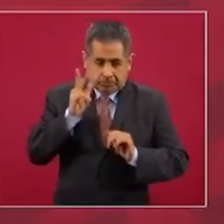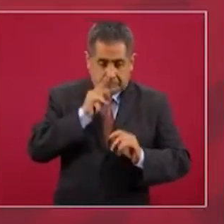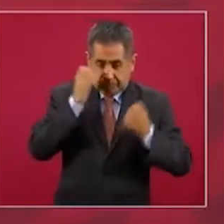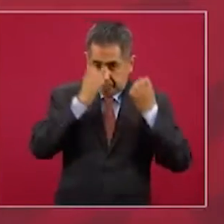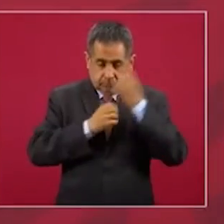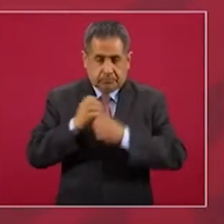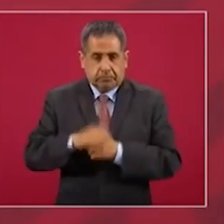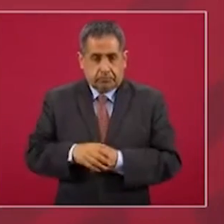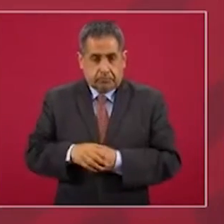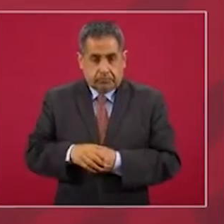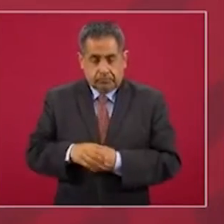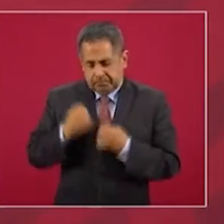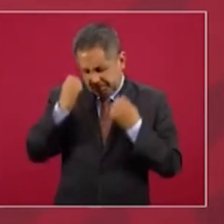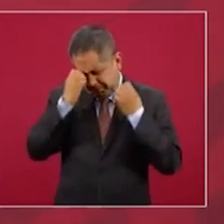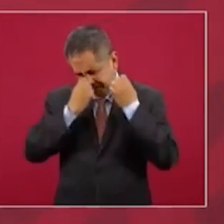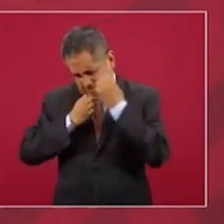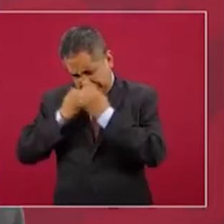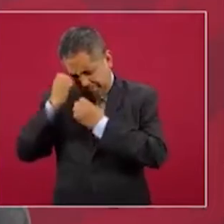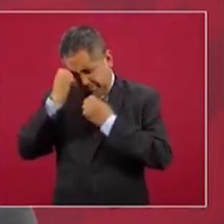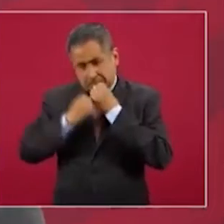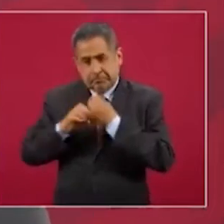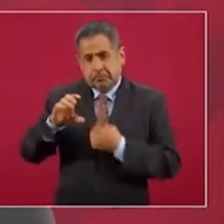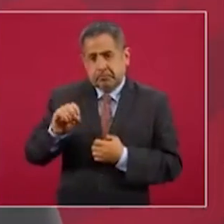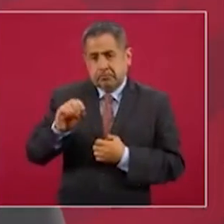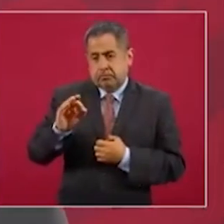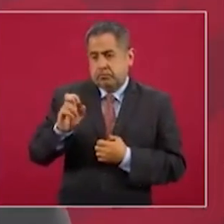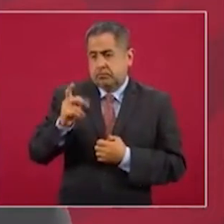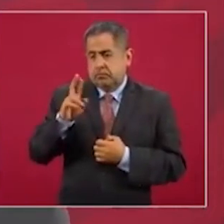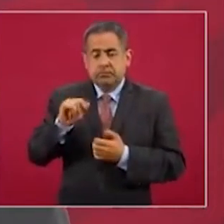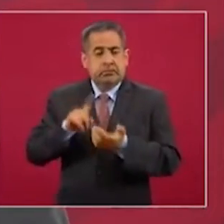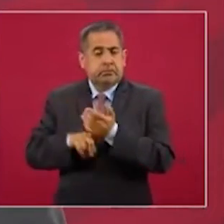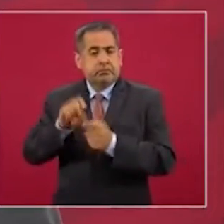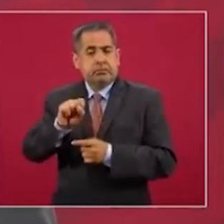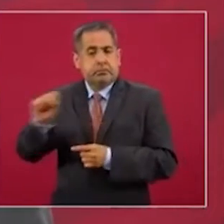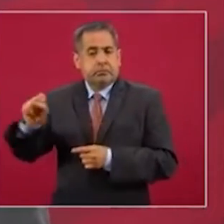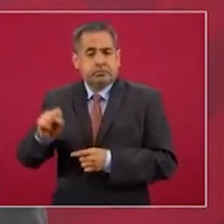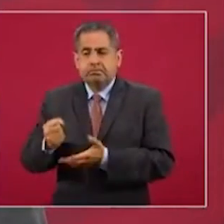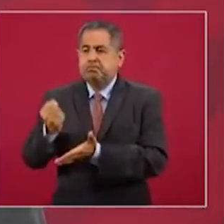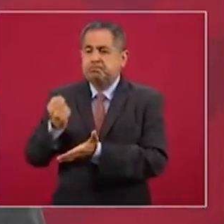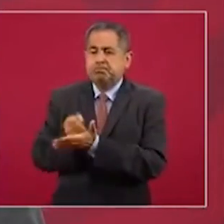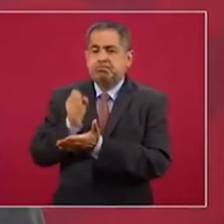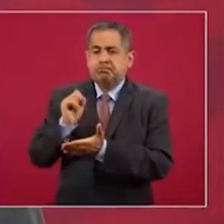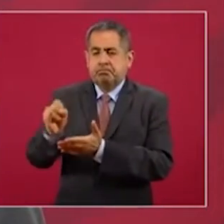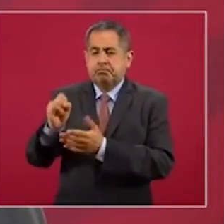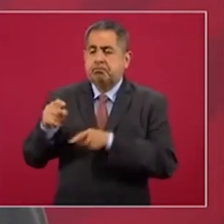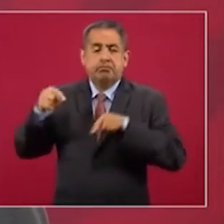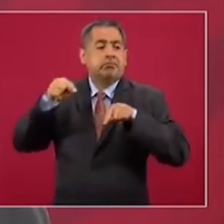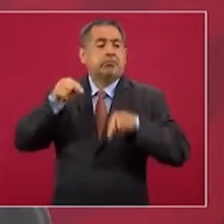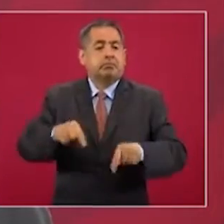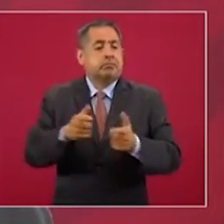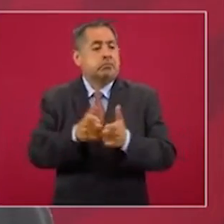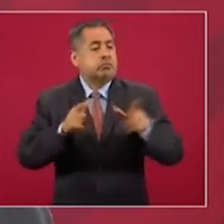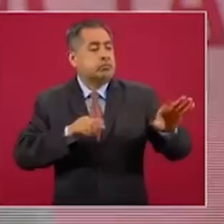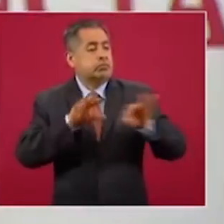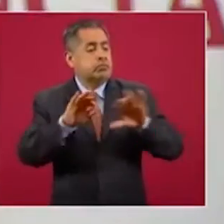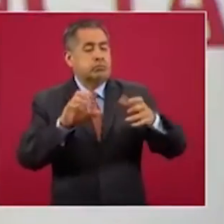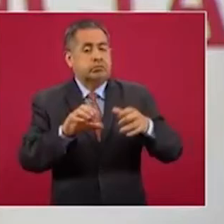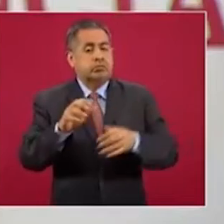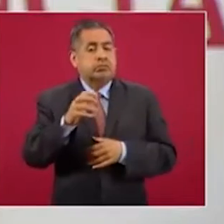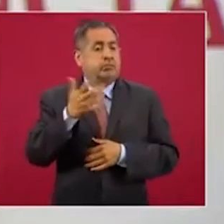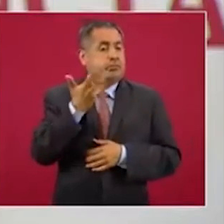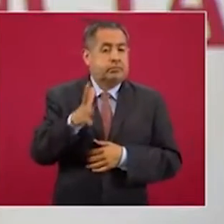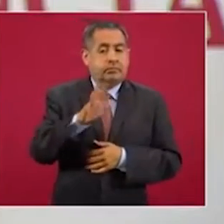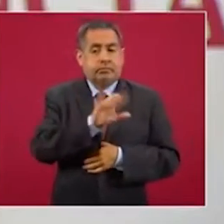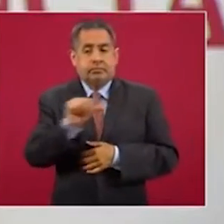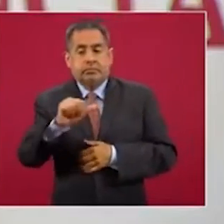desarrollada por la farmacéutica china CanSino Biologics, cuyos ensayos de fase 3 iniciarán esta misma semana en México,